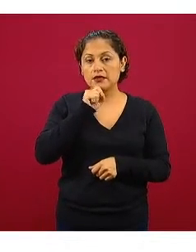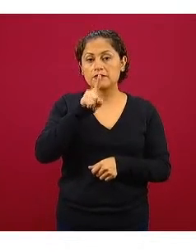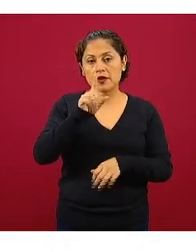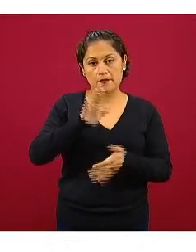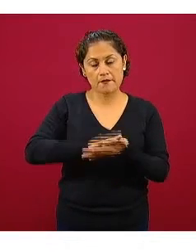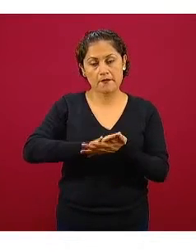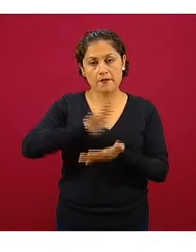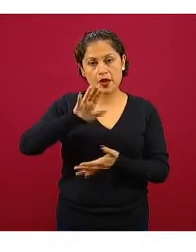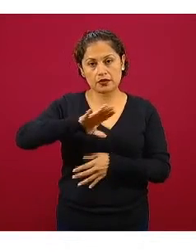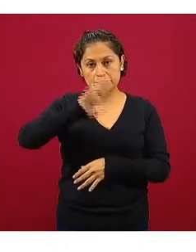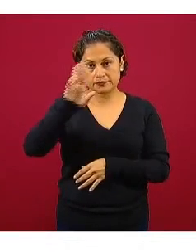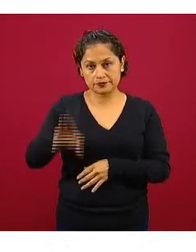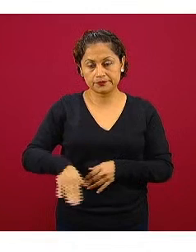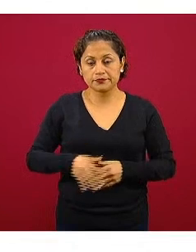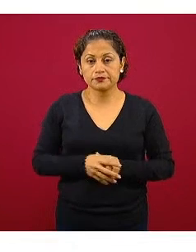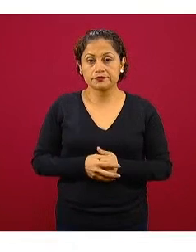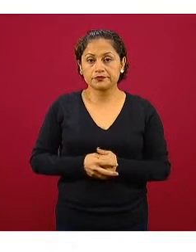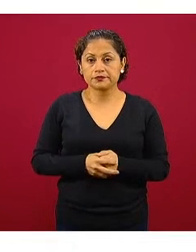la siguiente